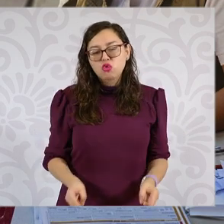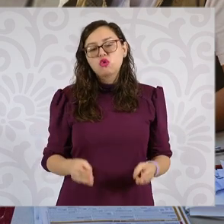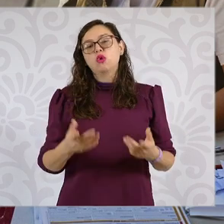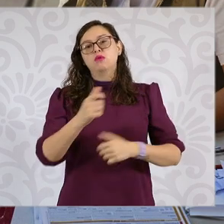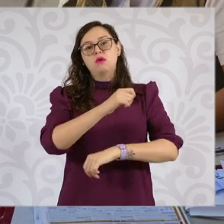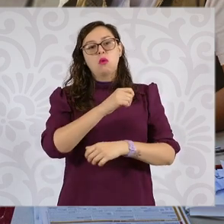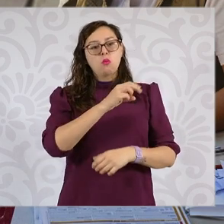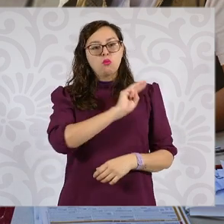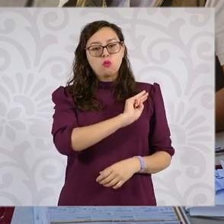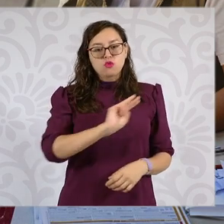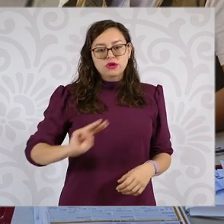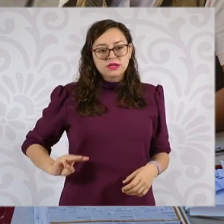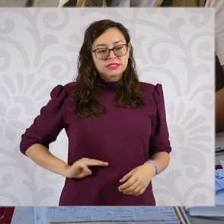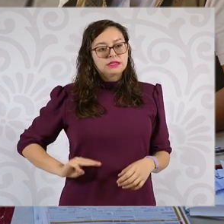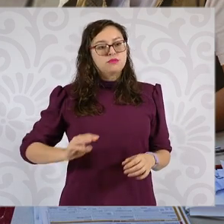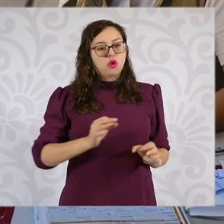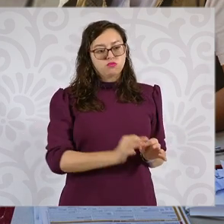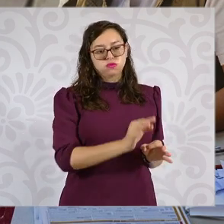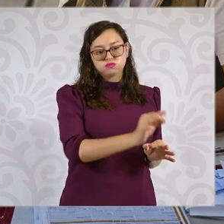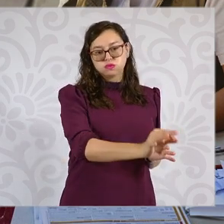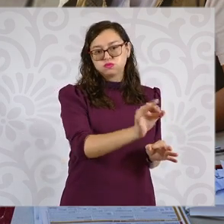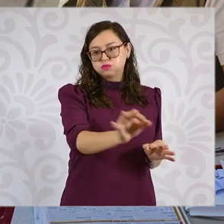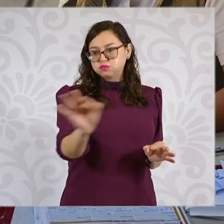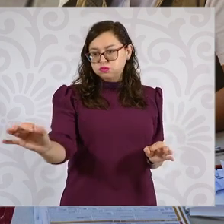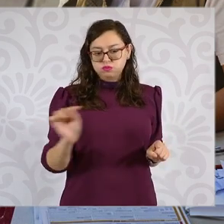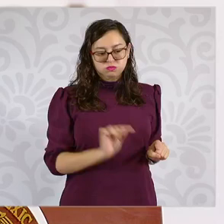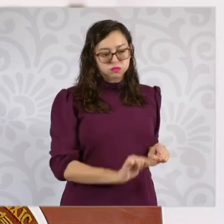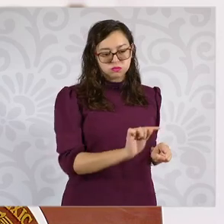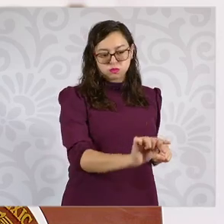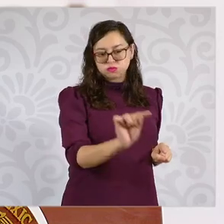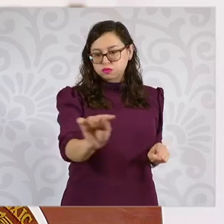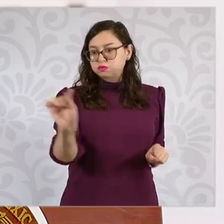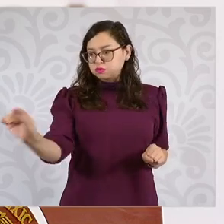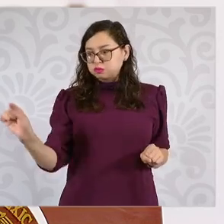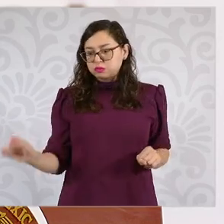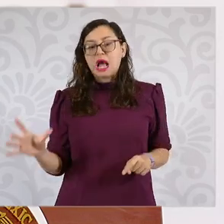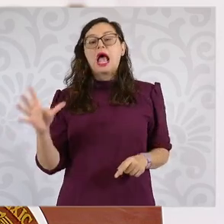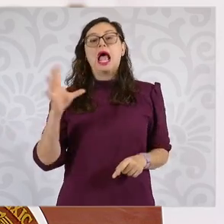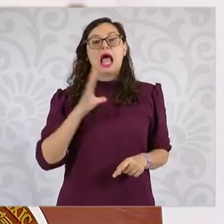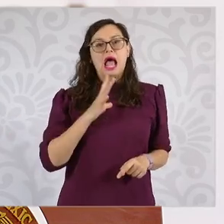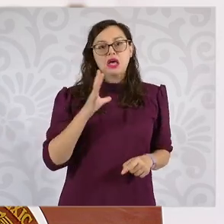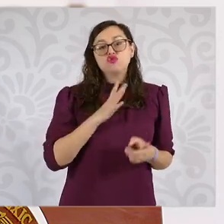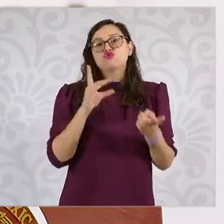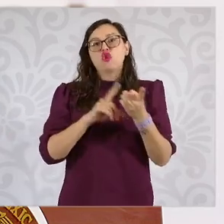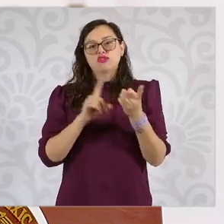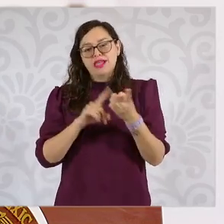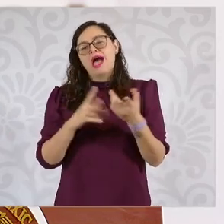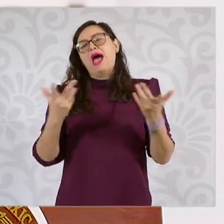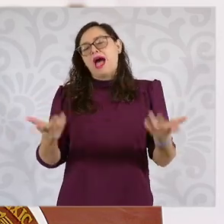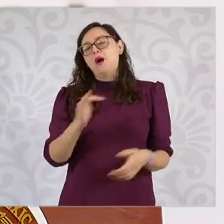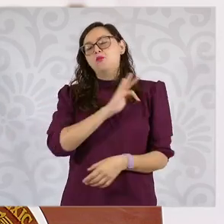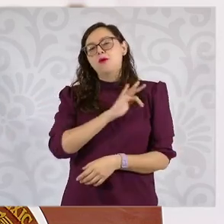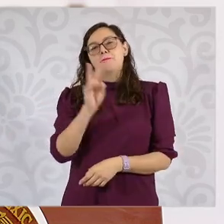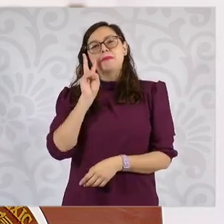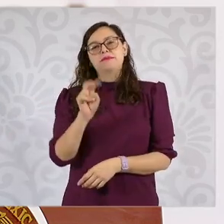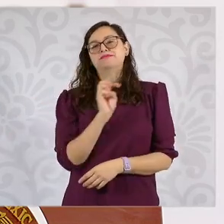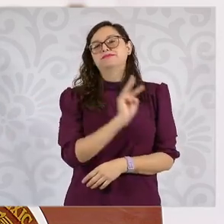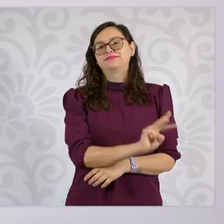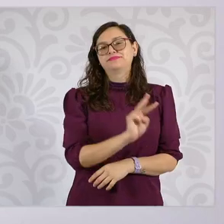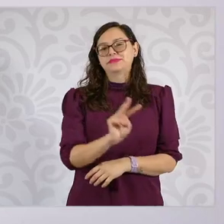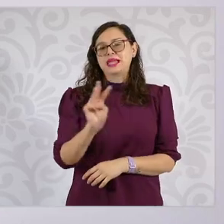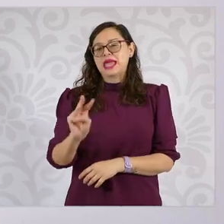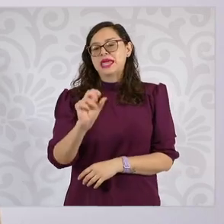municipio, pueden consultar la página de la Secretaría de Bienestar y ahí pican donde viene el estado y su